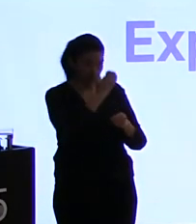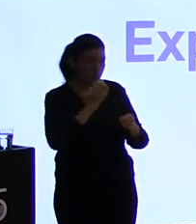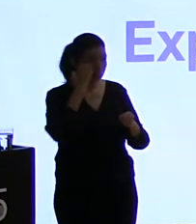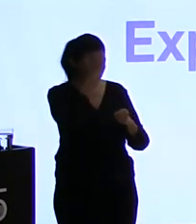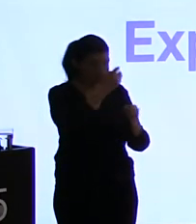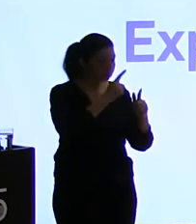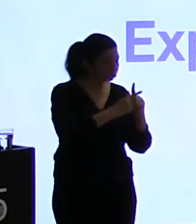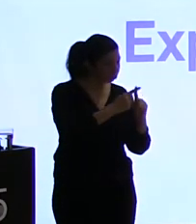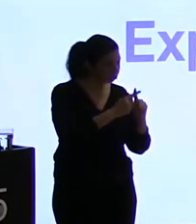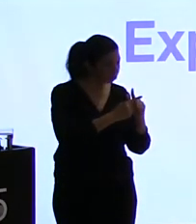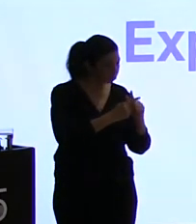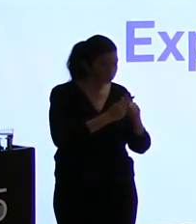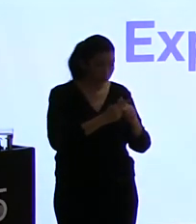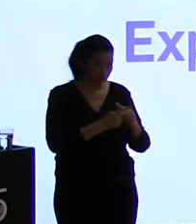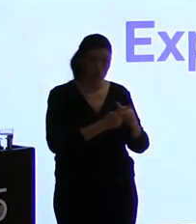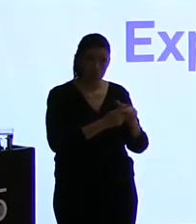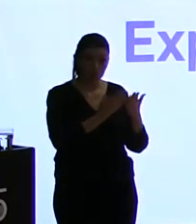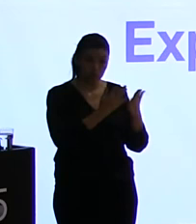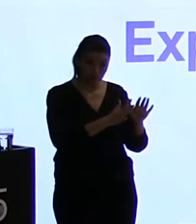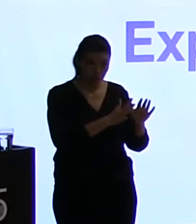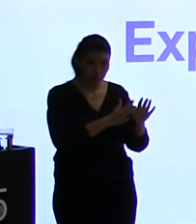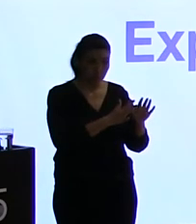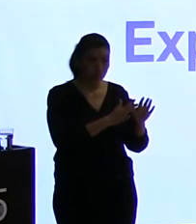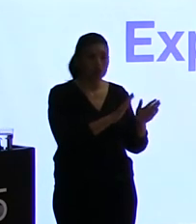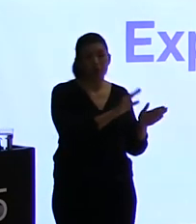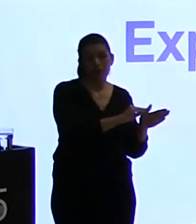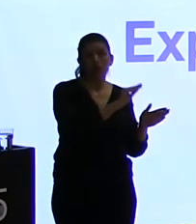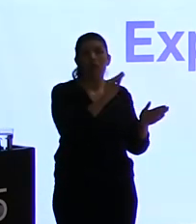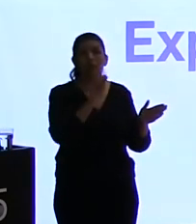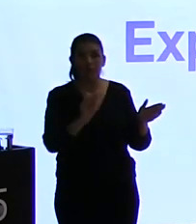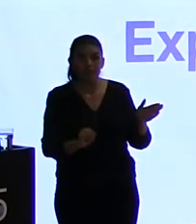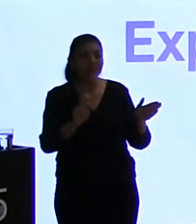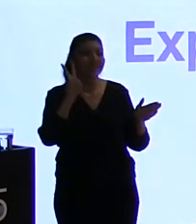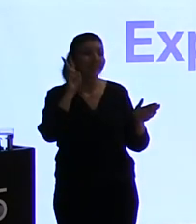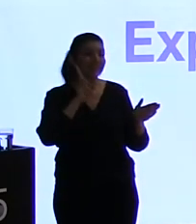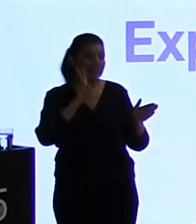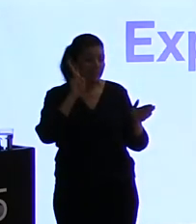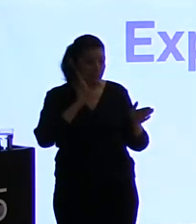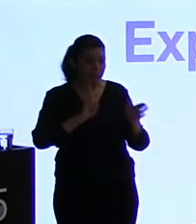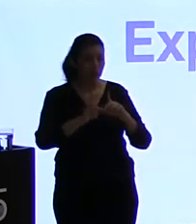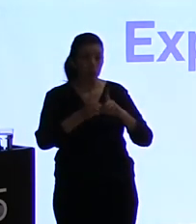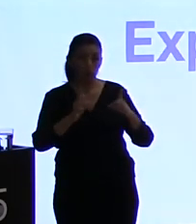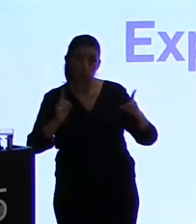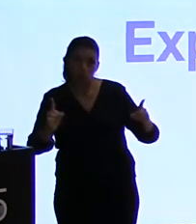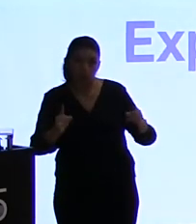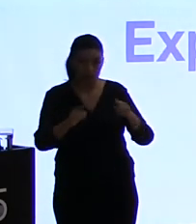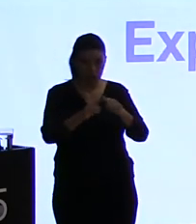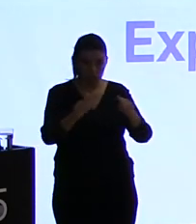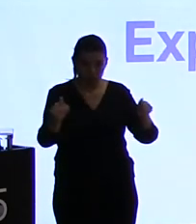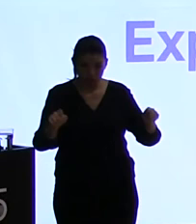iterando de manera incremental a partir de ahí, nosotros tenemos una serie de herramientas para la